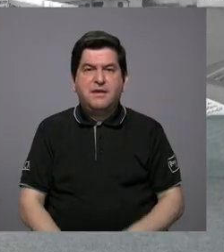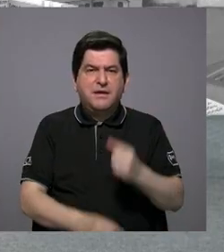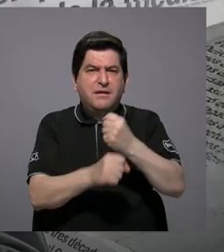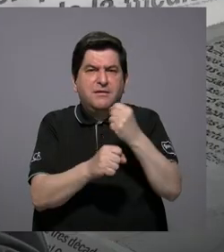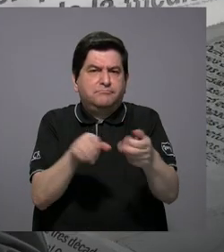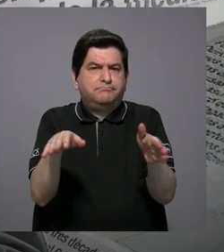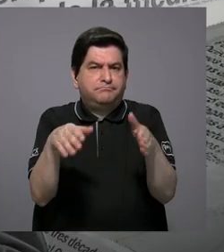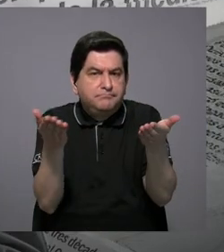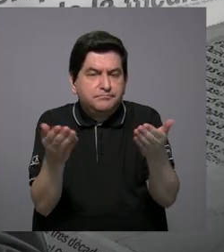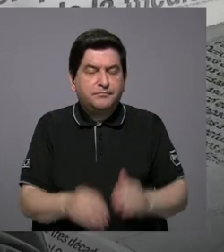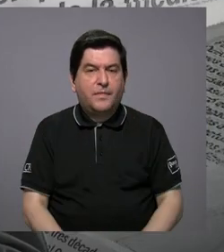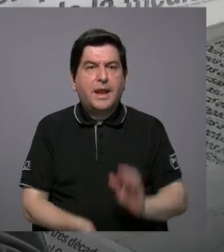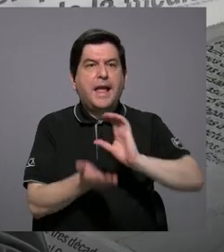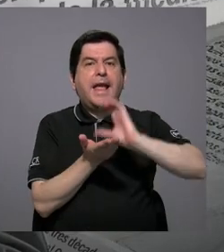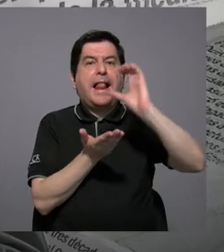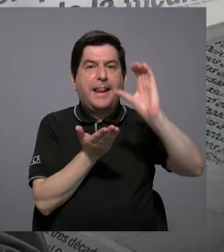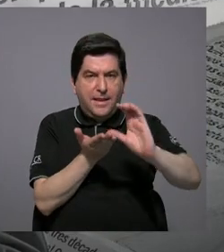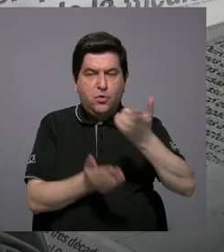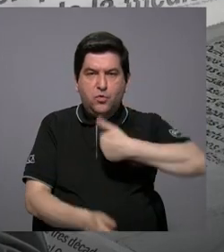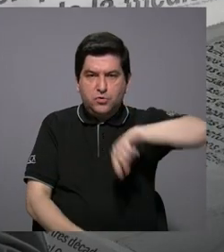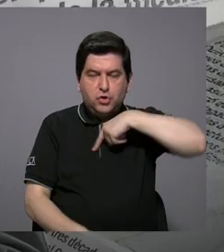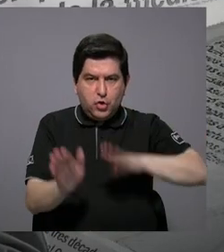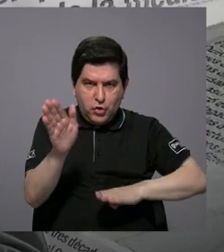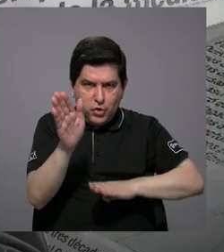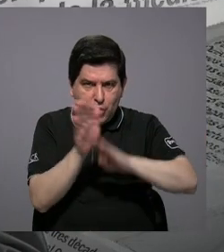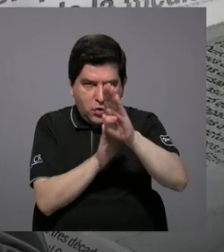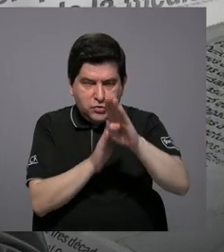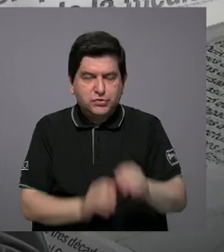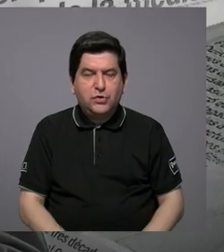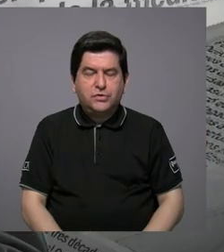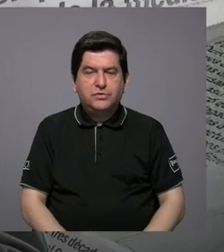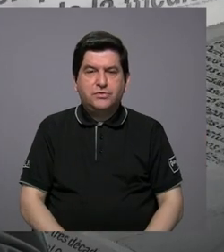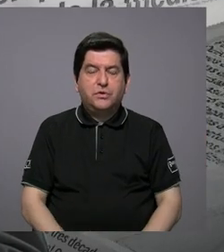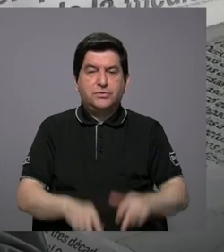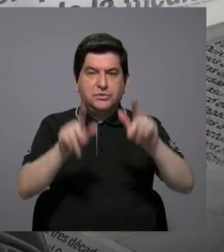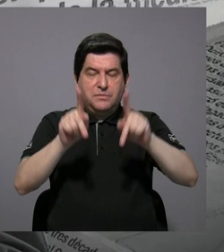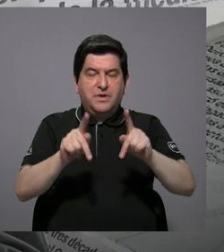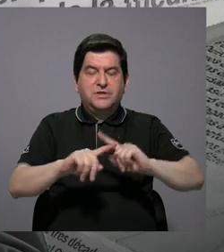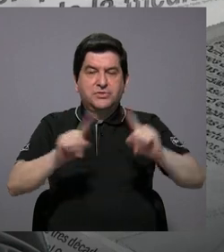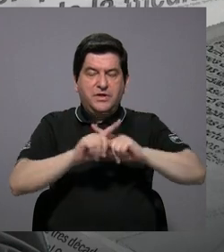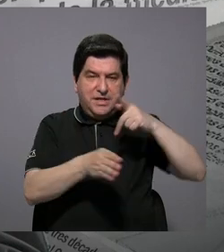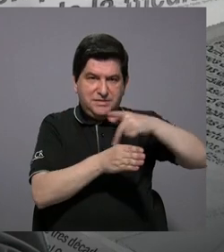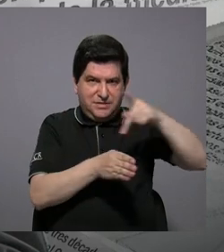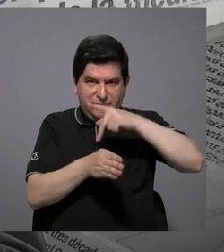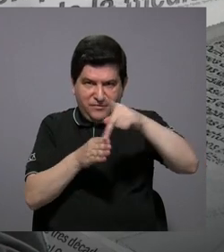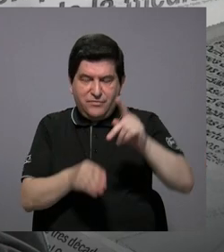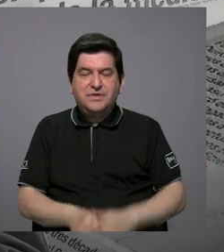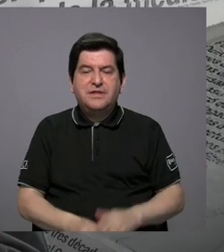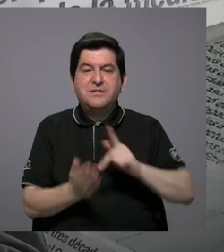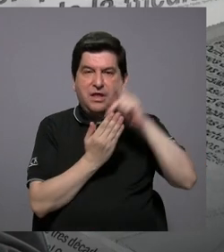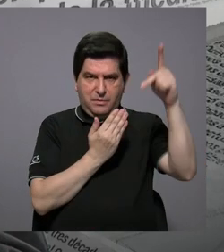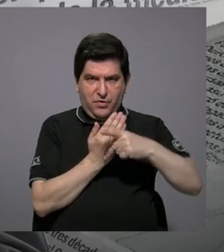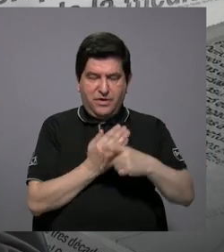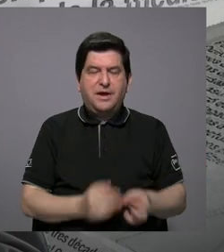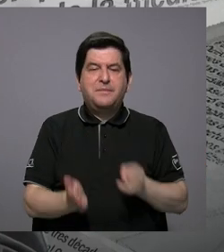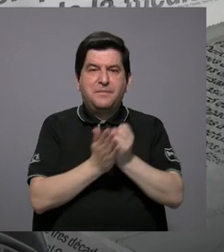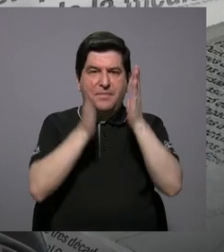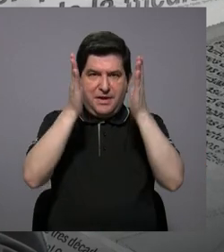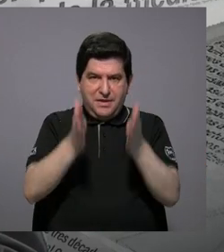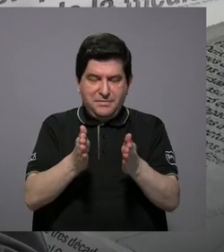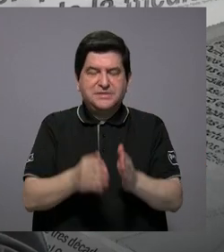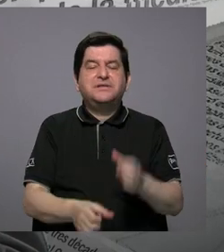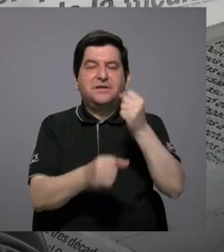este. El curso lo estamos desarrollando con el personal interdisciplinario de PRODUS, ¿verdad? Entonces participan los investigadores e